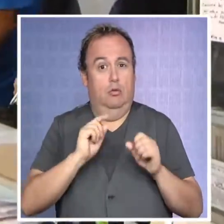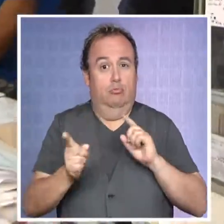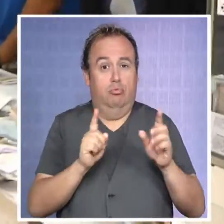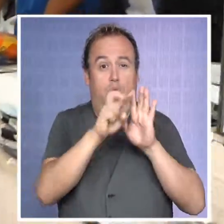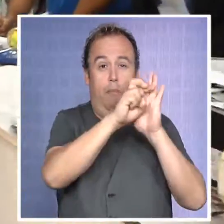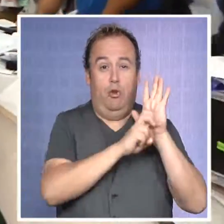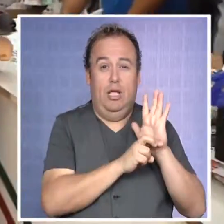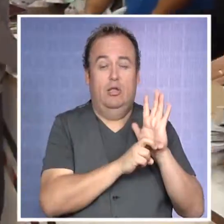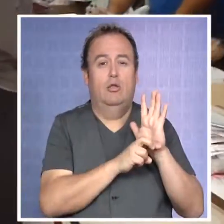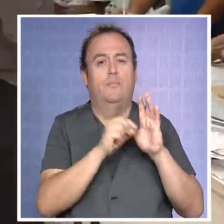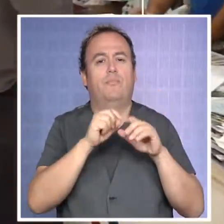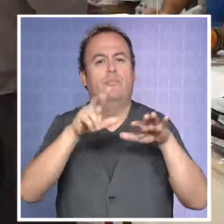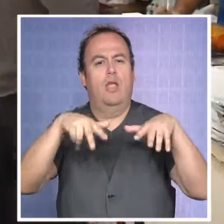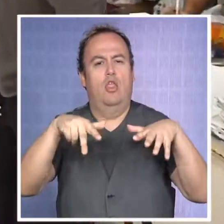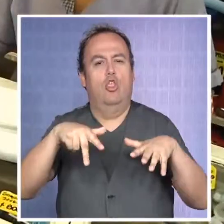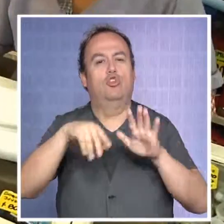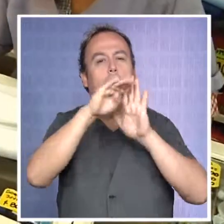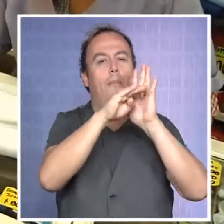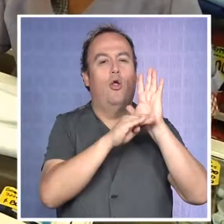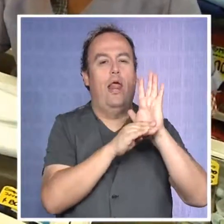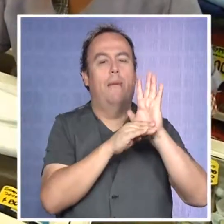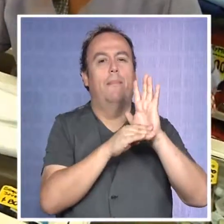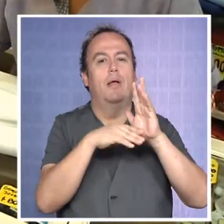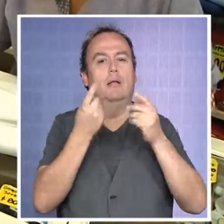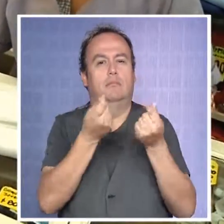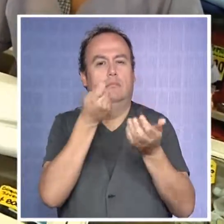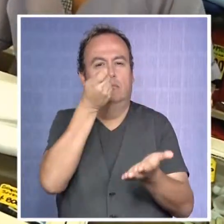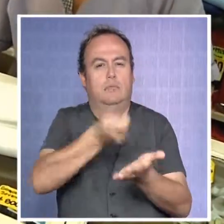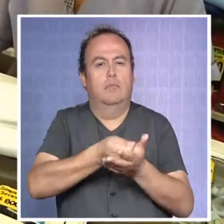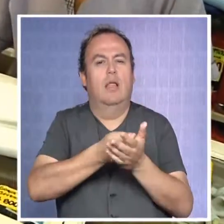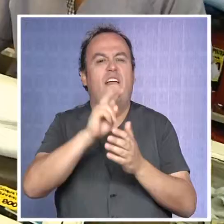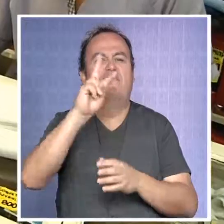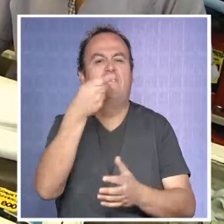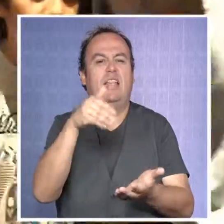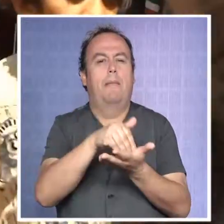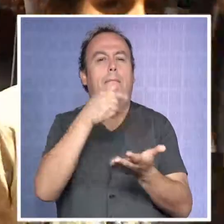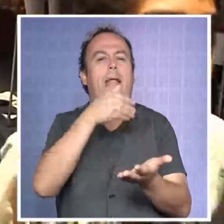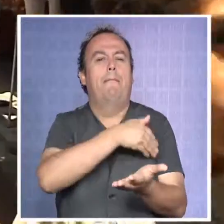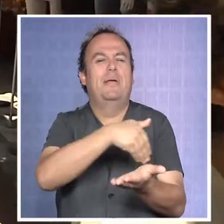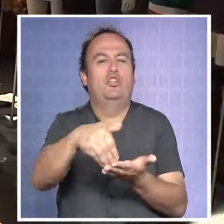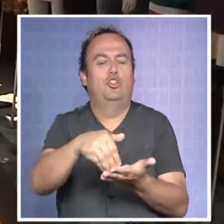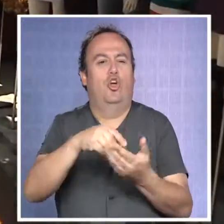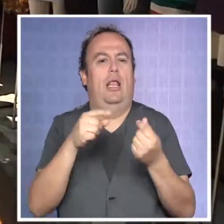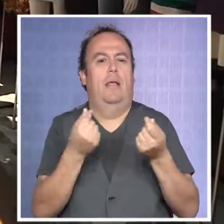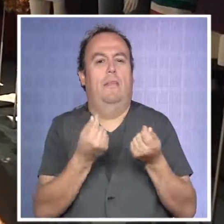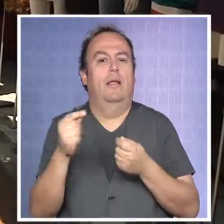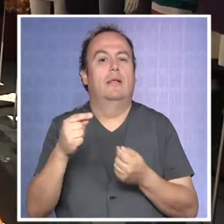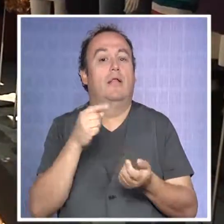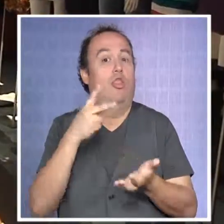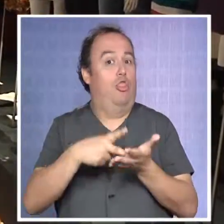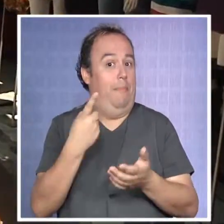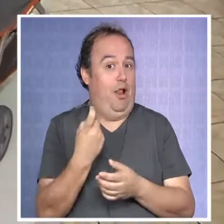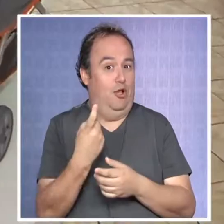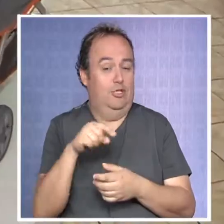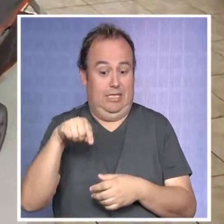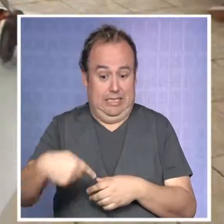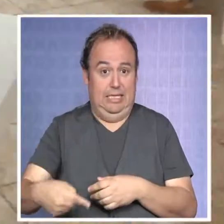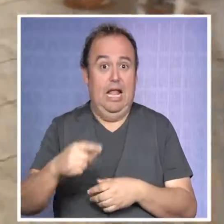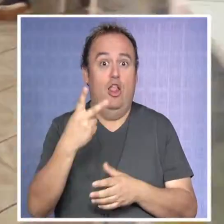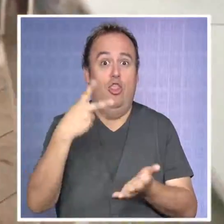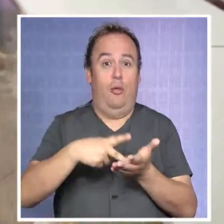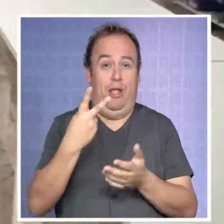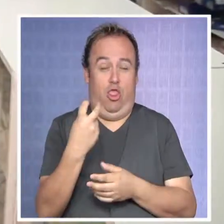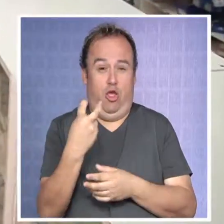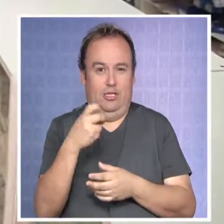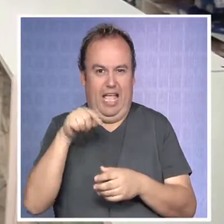ejecución de proyectos en 18 programas se invirtieran 20.000 millones de pesos en el año 2011. En el